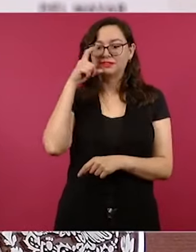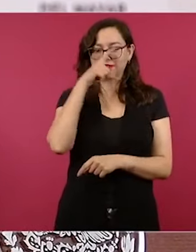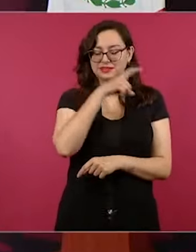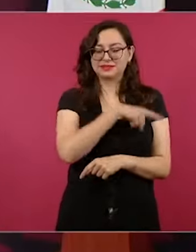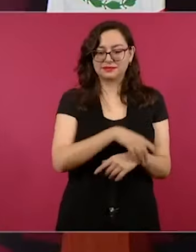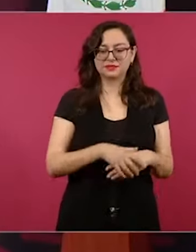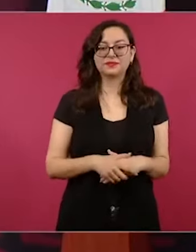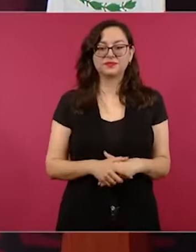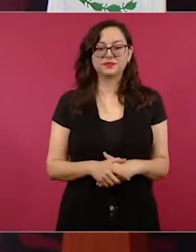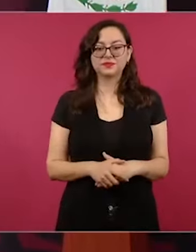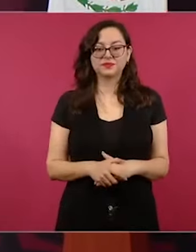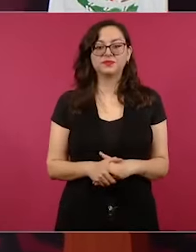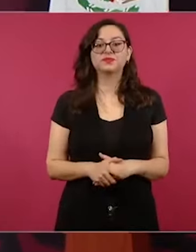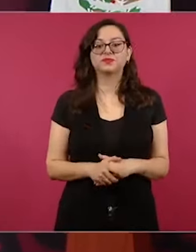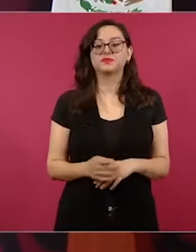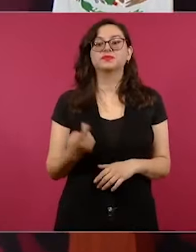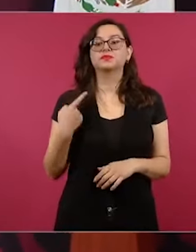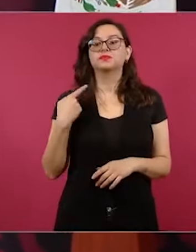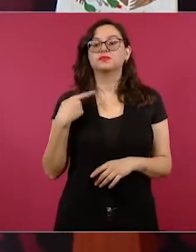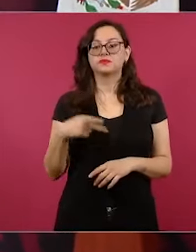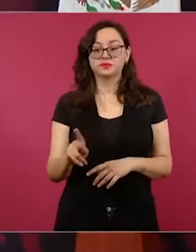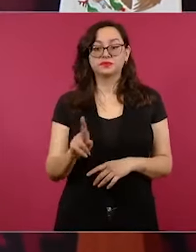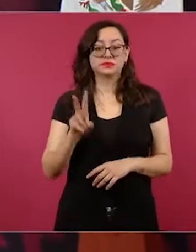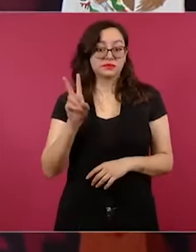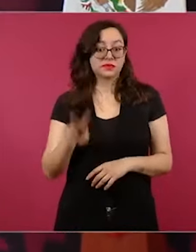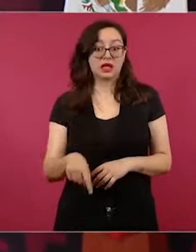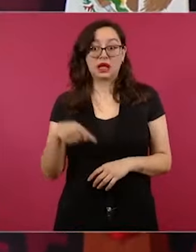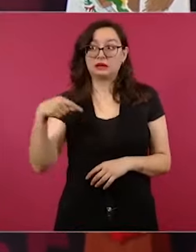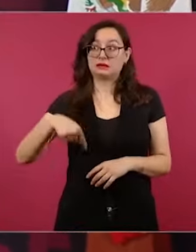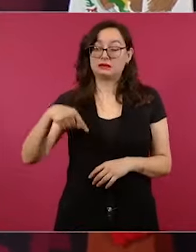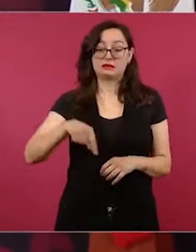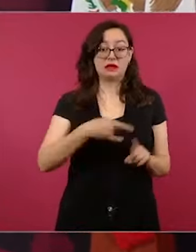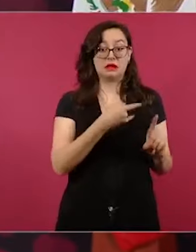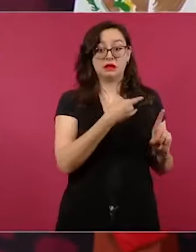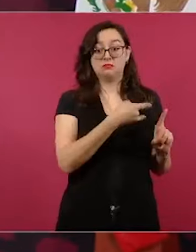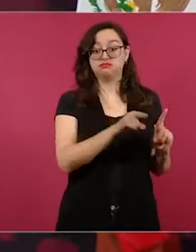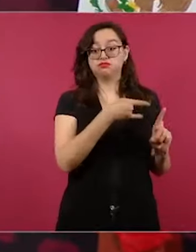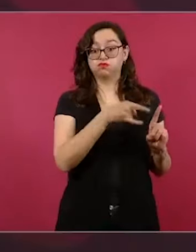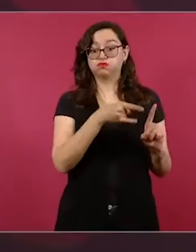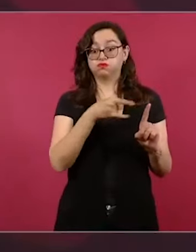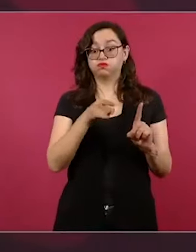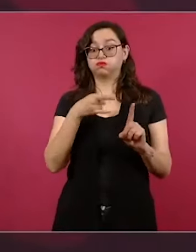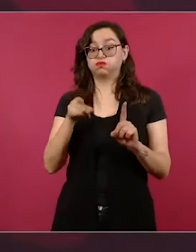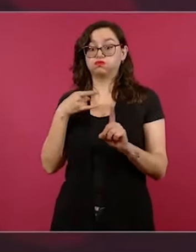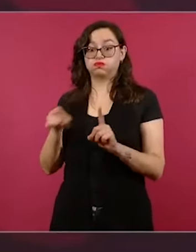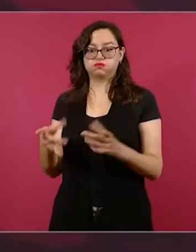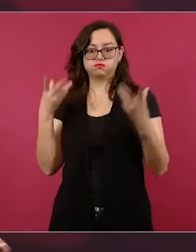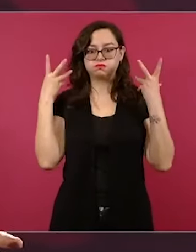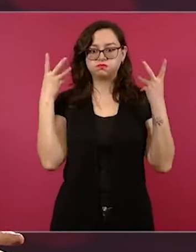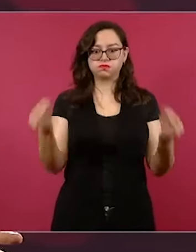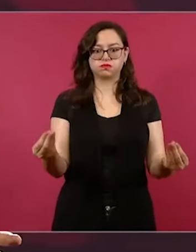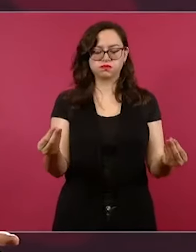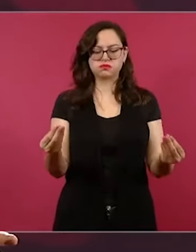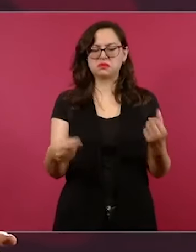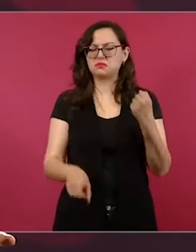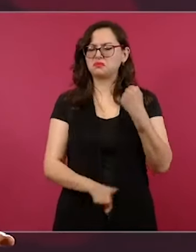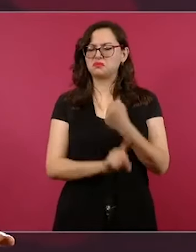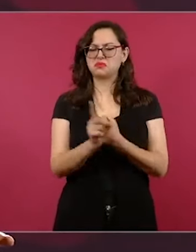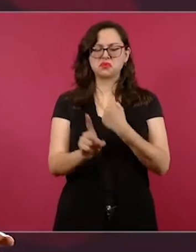Pero hay muchas puertas y no hay ningún problema. La gente